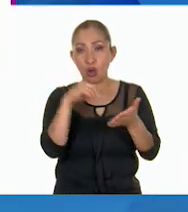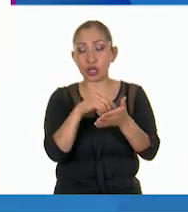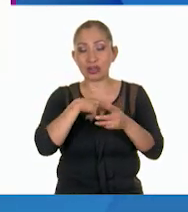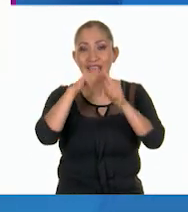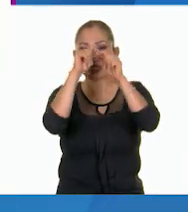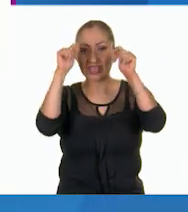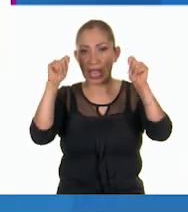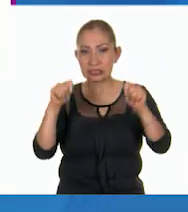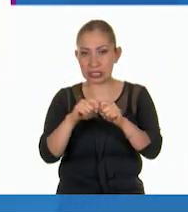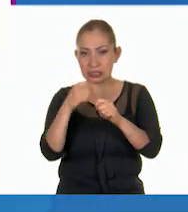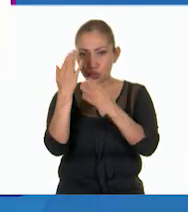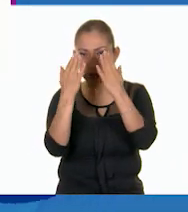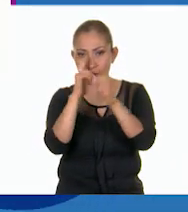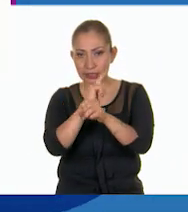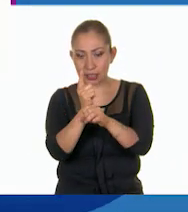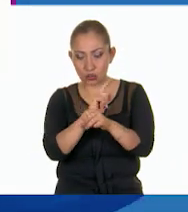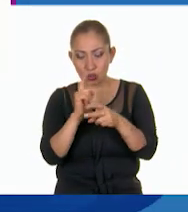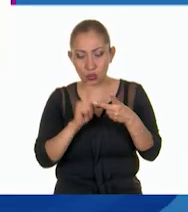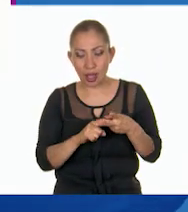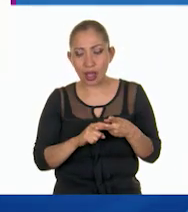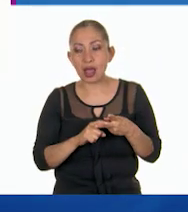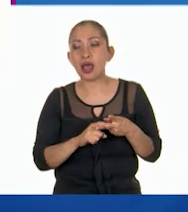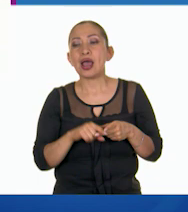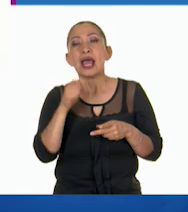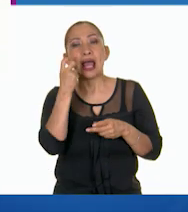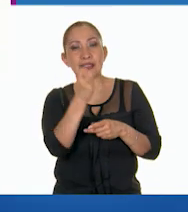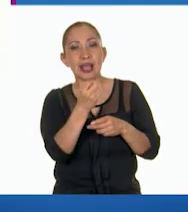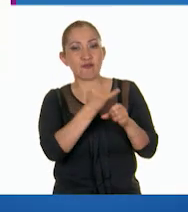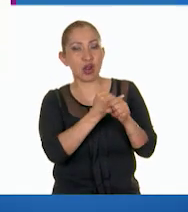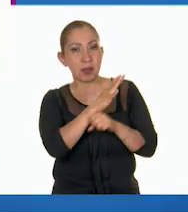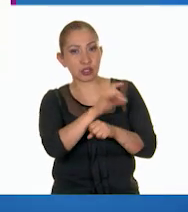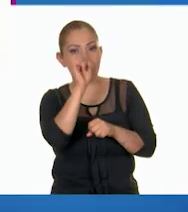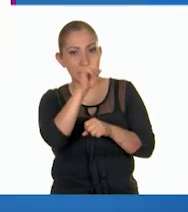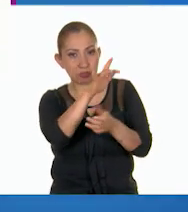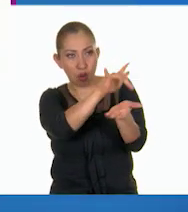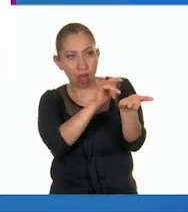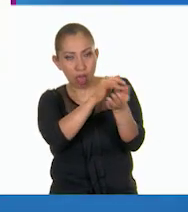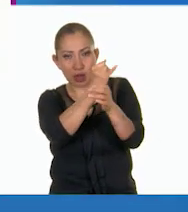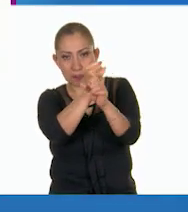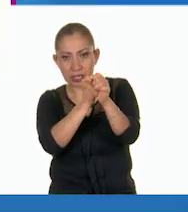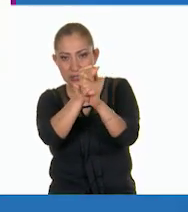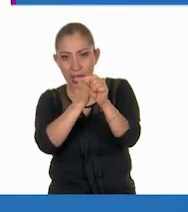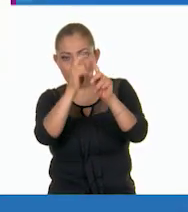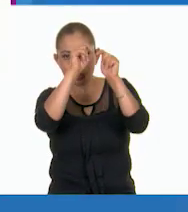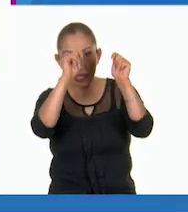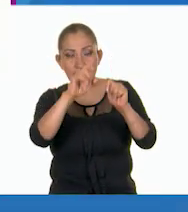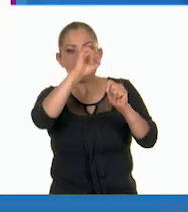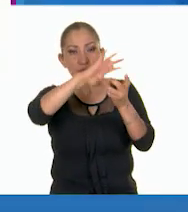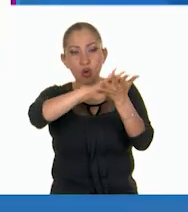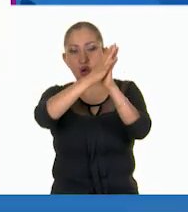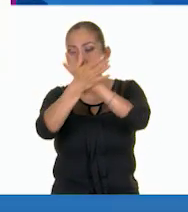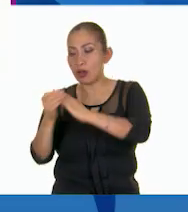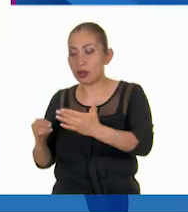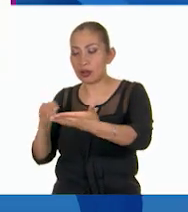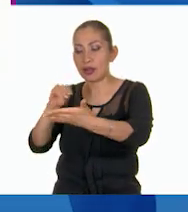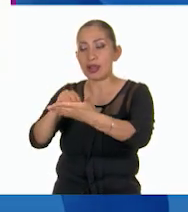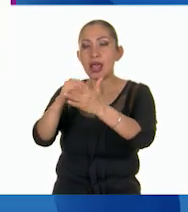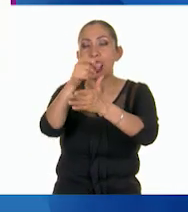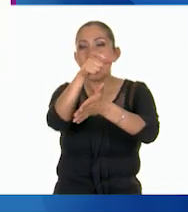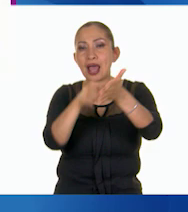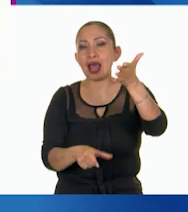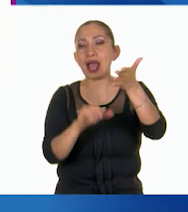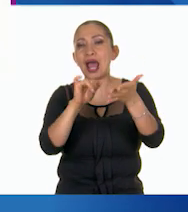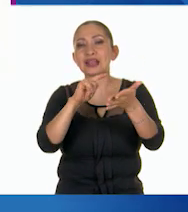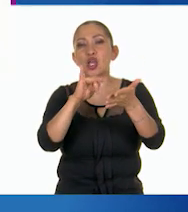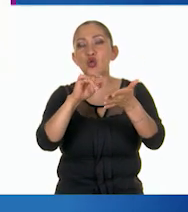tesis de licenciatura y estos datos que se obtuvieron de la tesis van a ser incluidos en un artículo